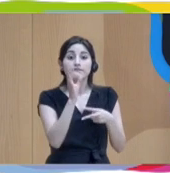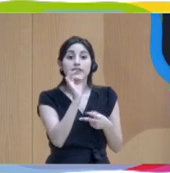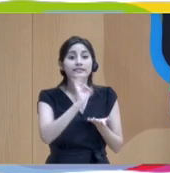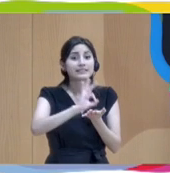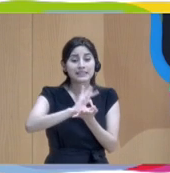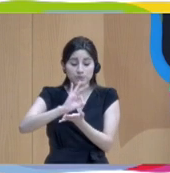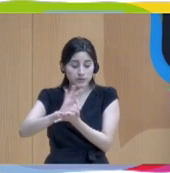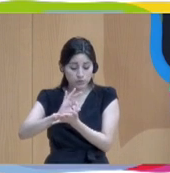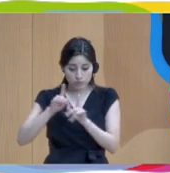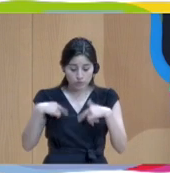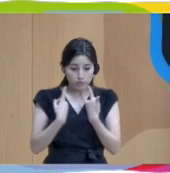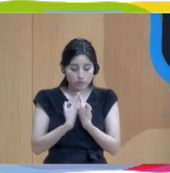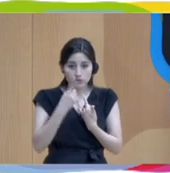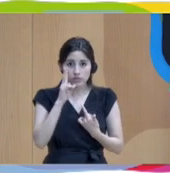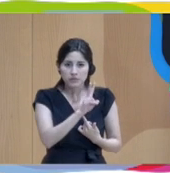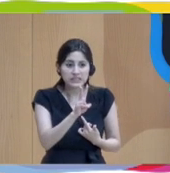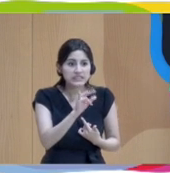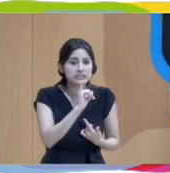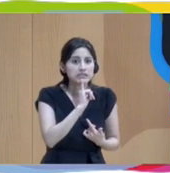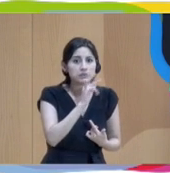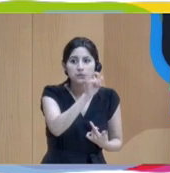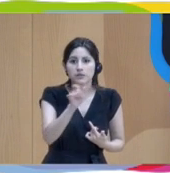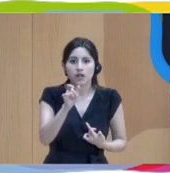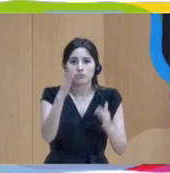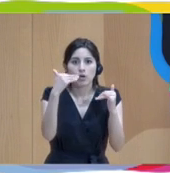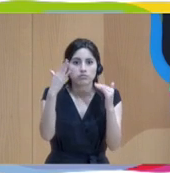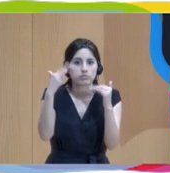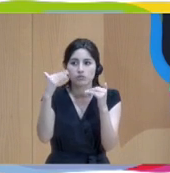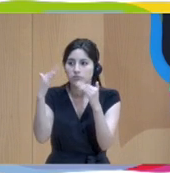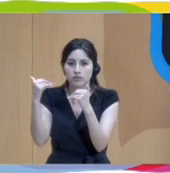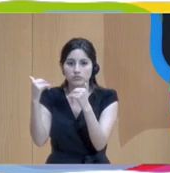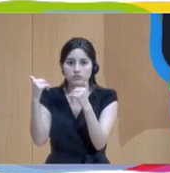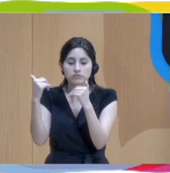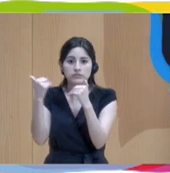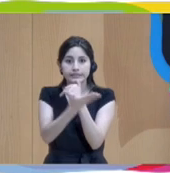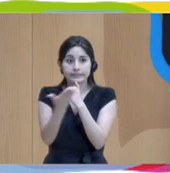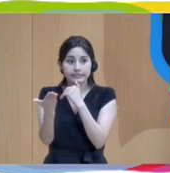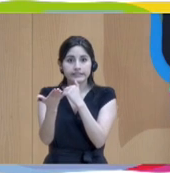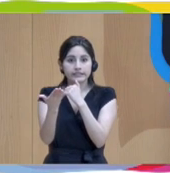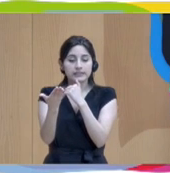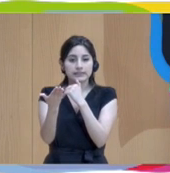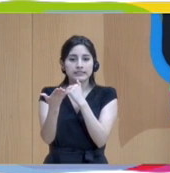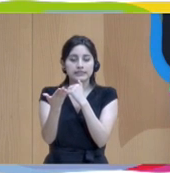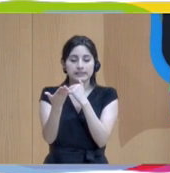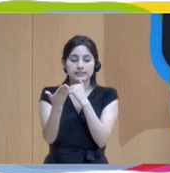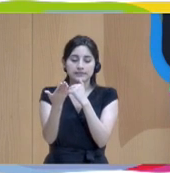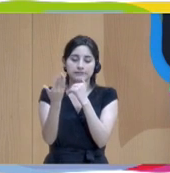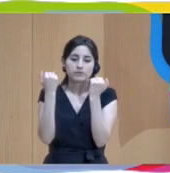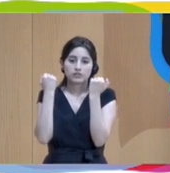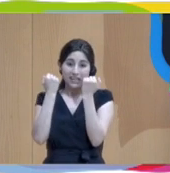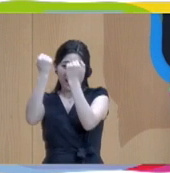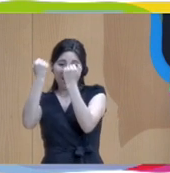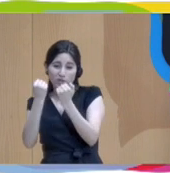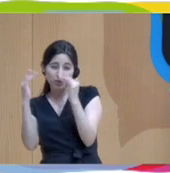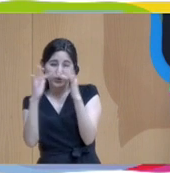personas que no disponen del idioma y que vienen de experiencias de relaciones con las instituciones muy diversas